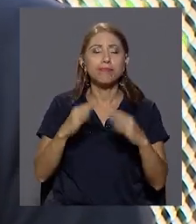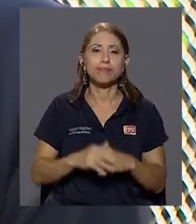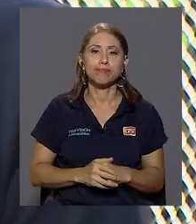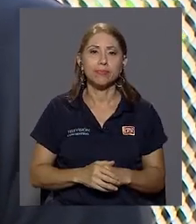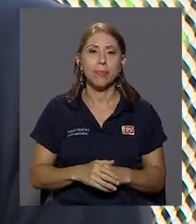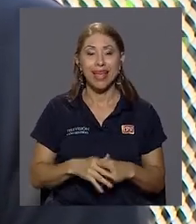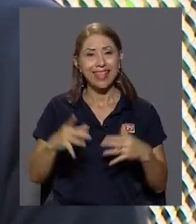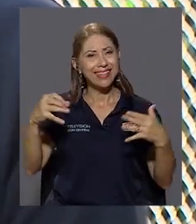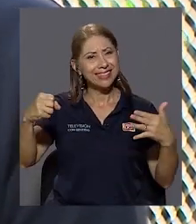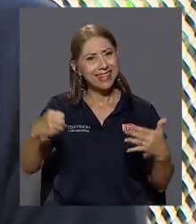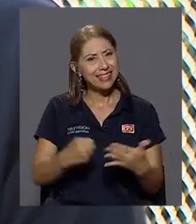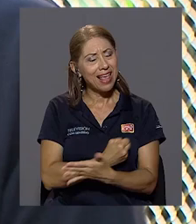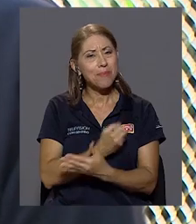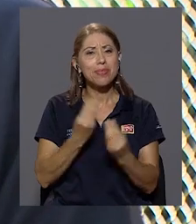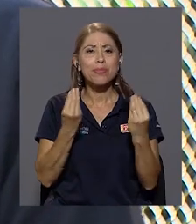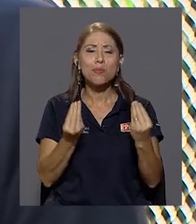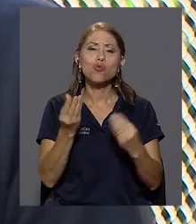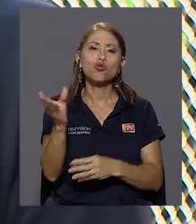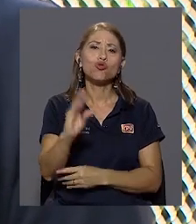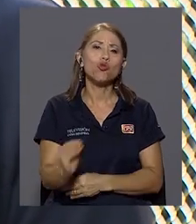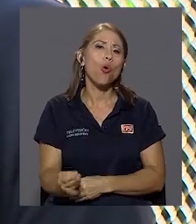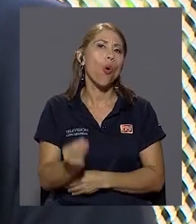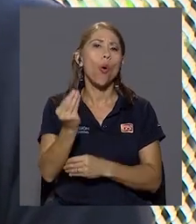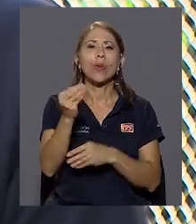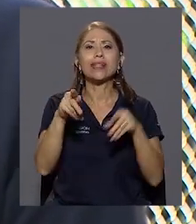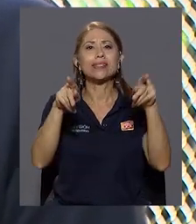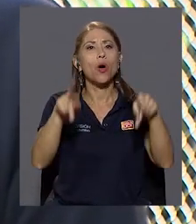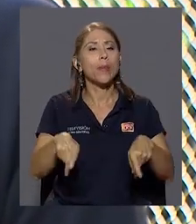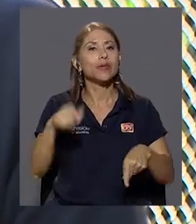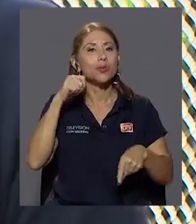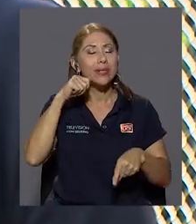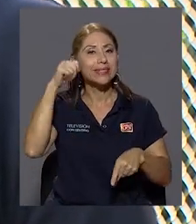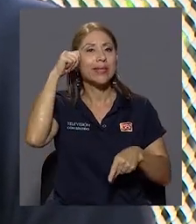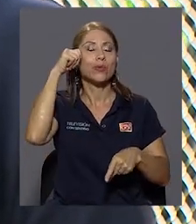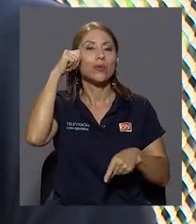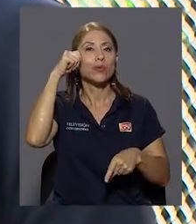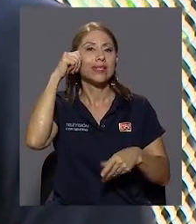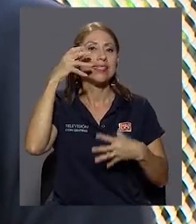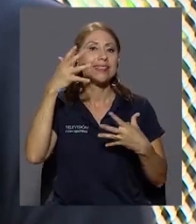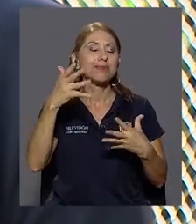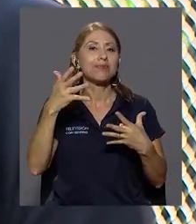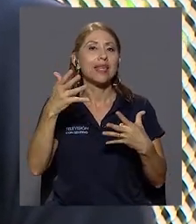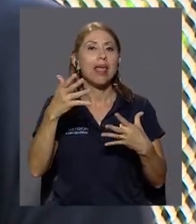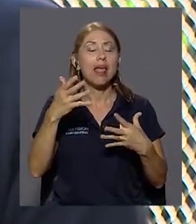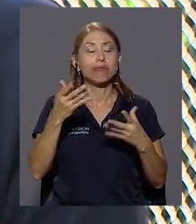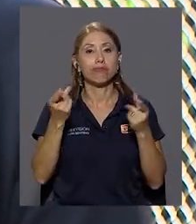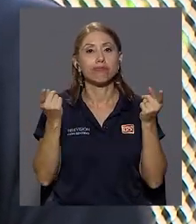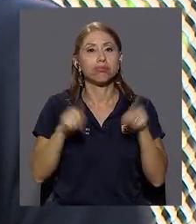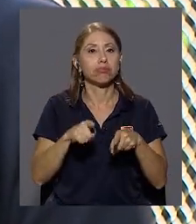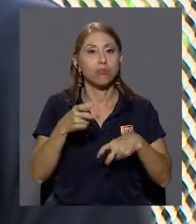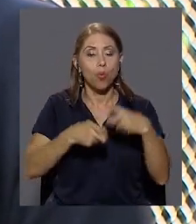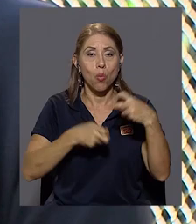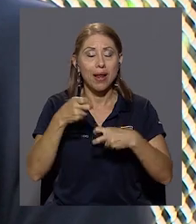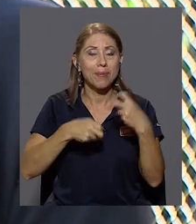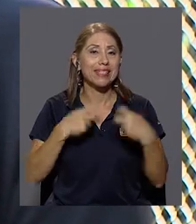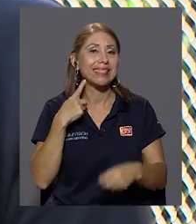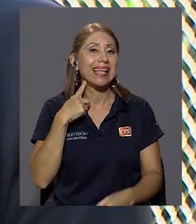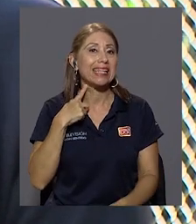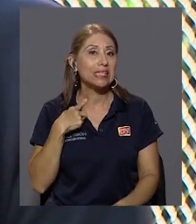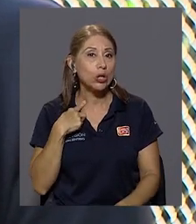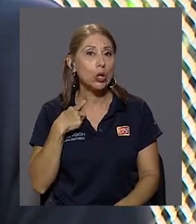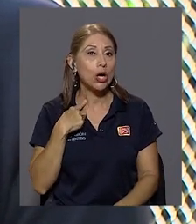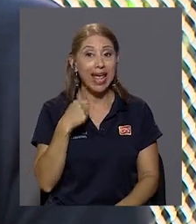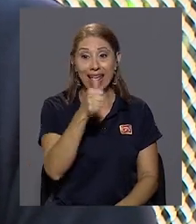Desgraciadamente muchos de los jóvenes y de los adultos incluso que hacen o que caen en problemas de adicción,